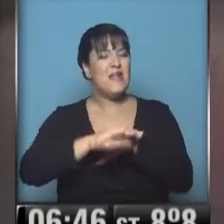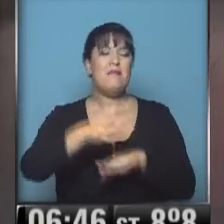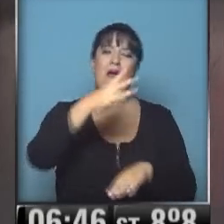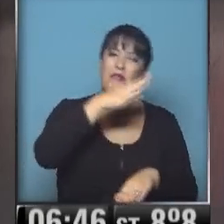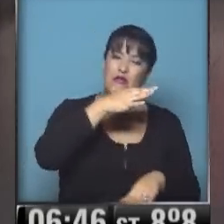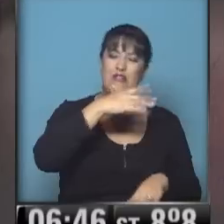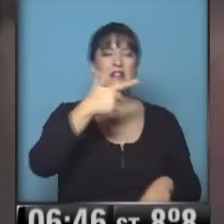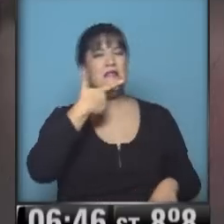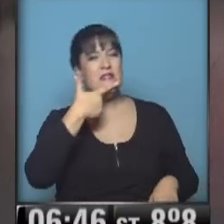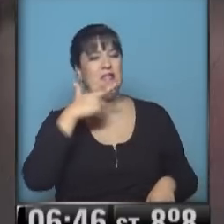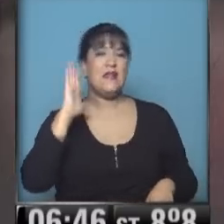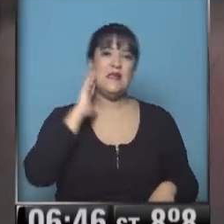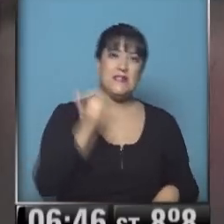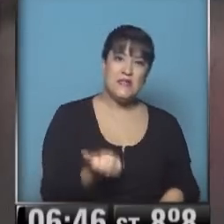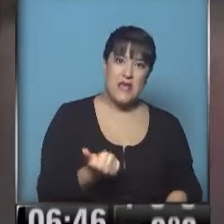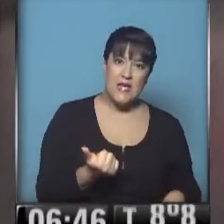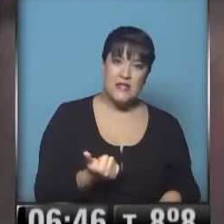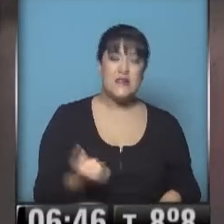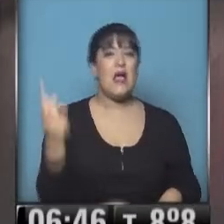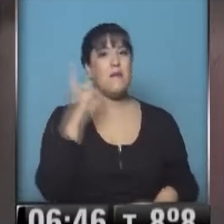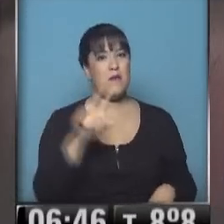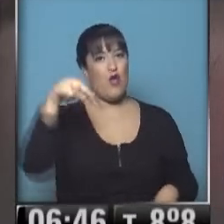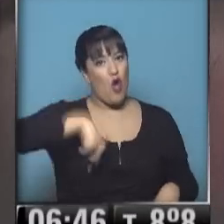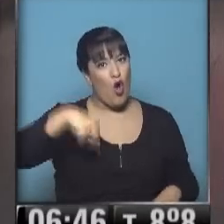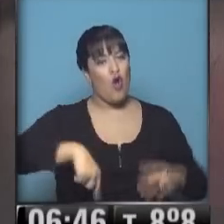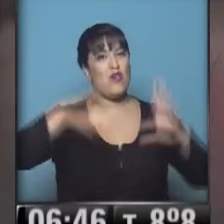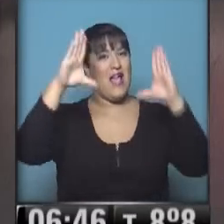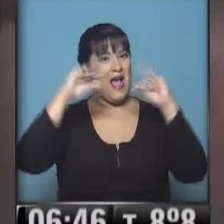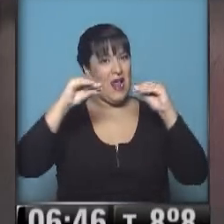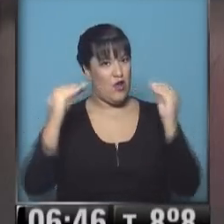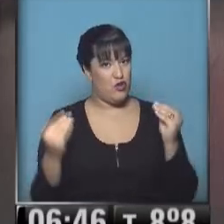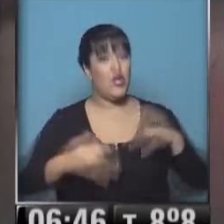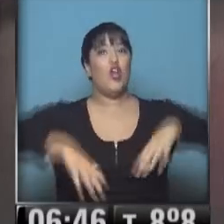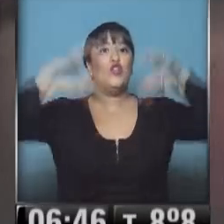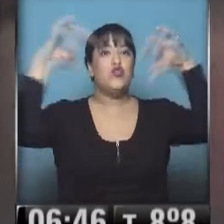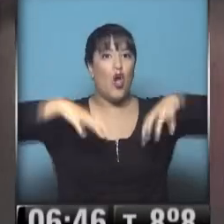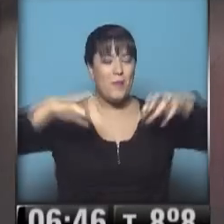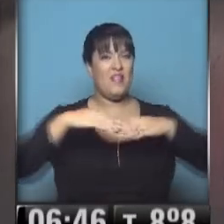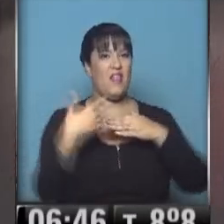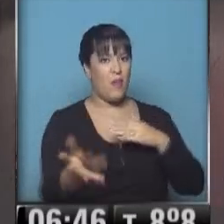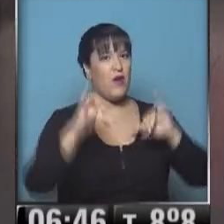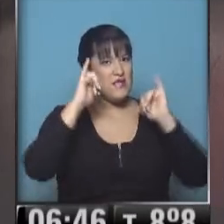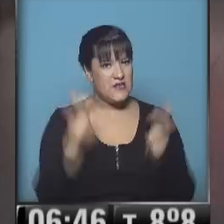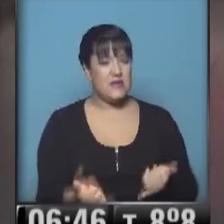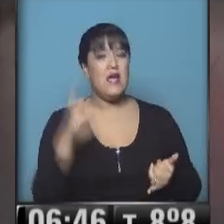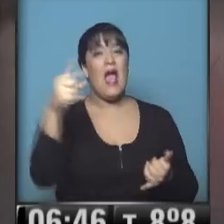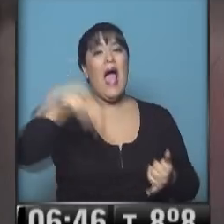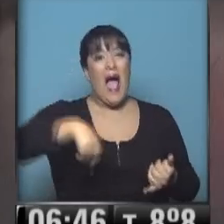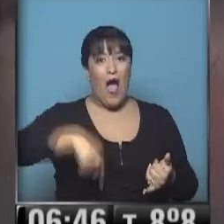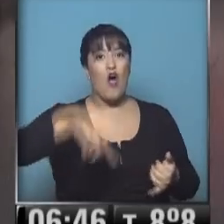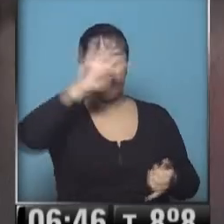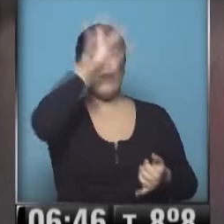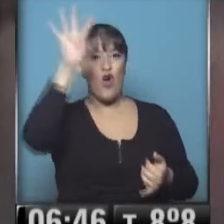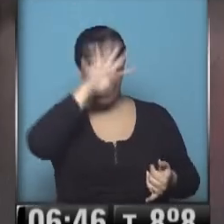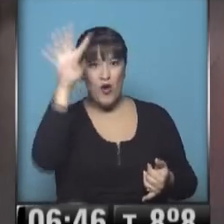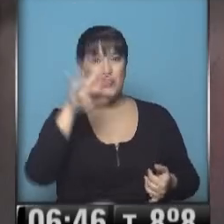17, 16, se dan recién esta noche después de las tormentas. A esta hora, por ejemplo, en Formosa ahora mismo hace